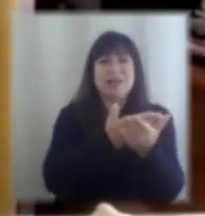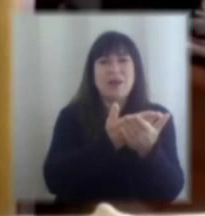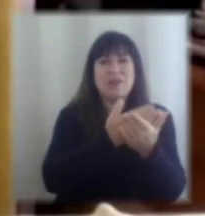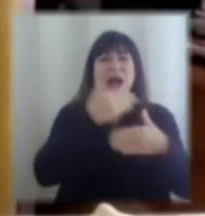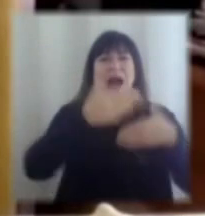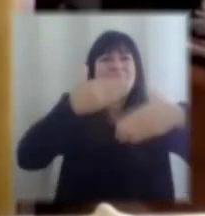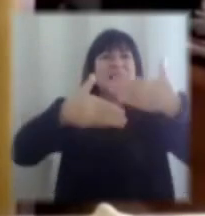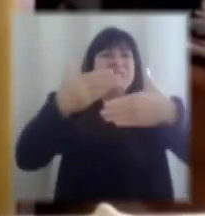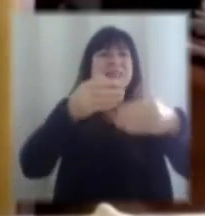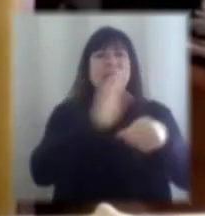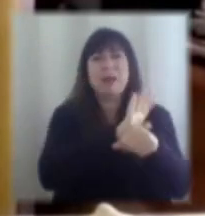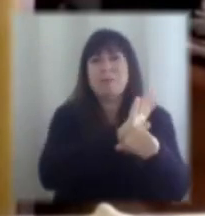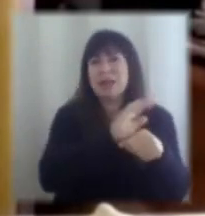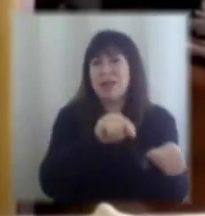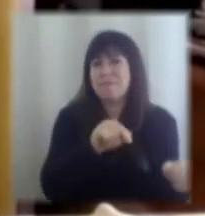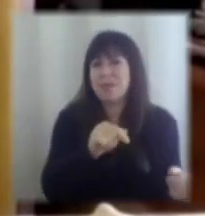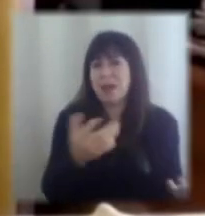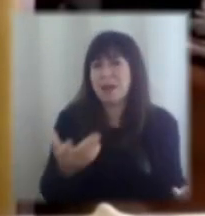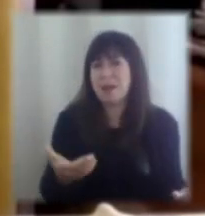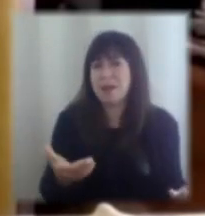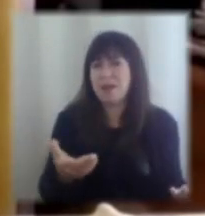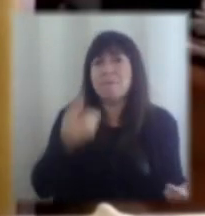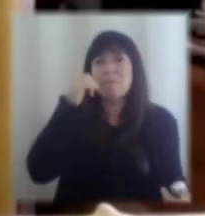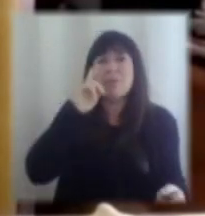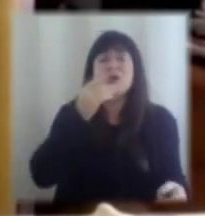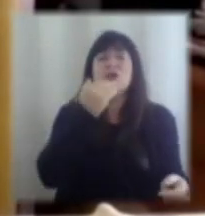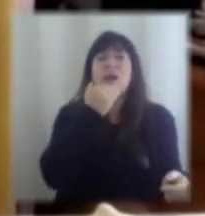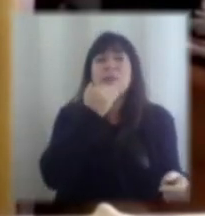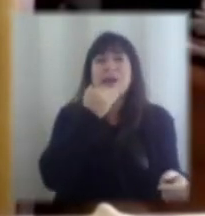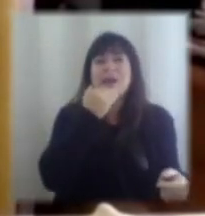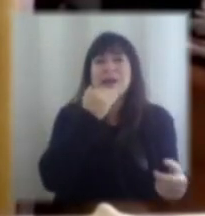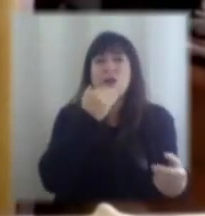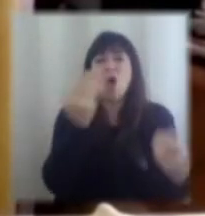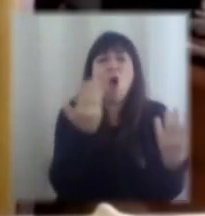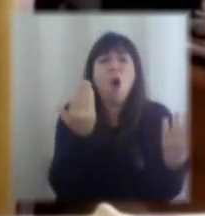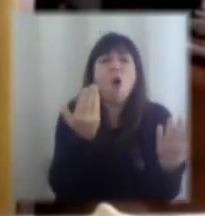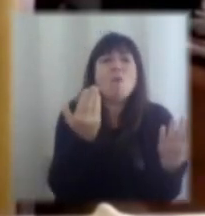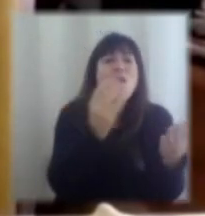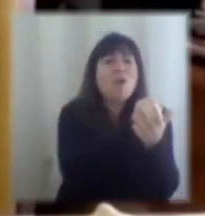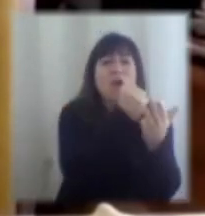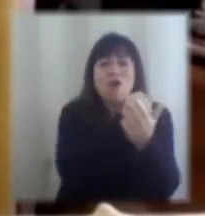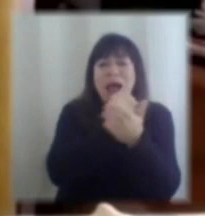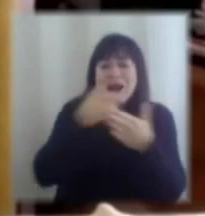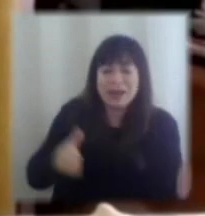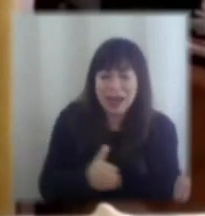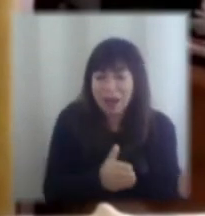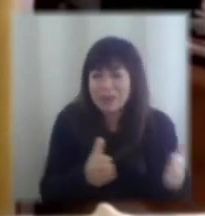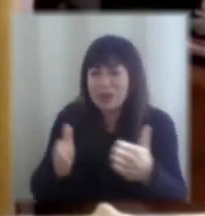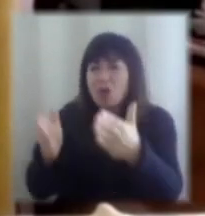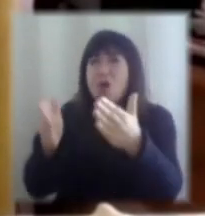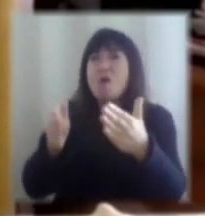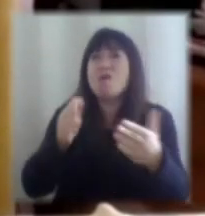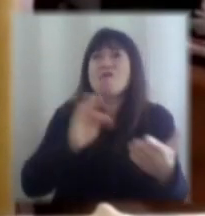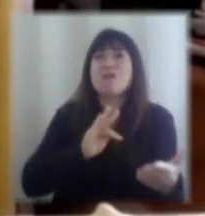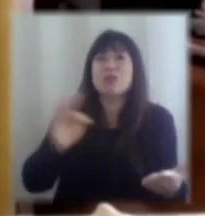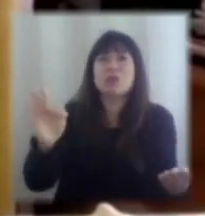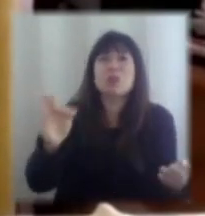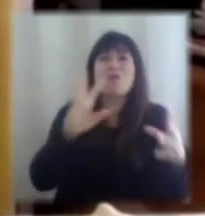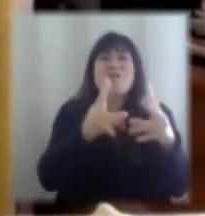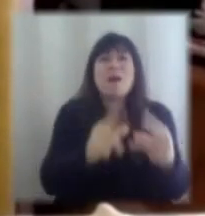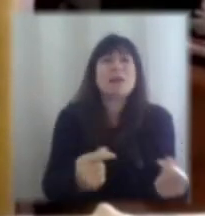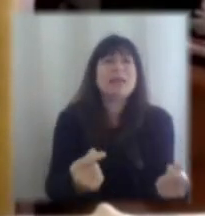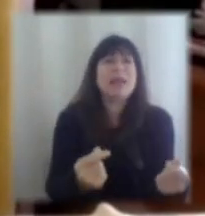pandemia, pero sobre todo el punto de salida en el cual vamos a tener una economía y familias muy